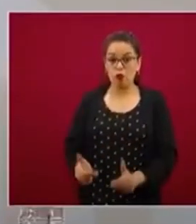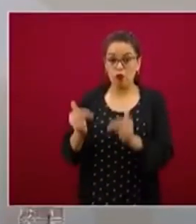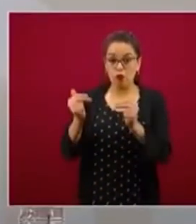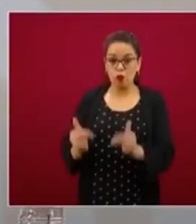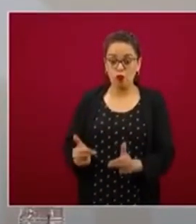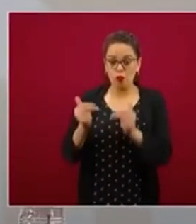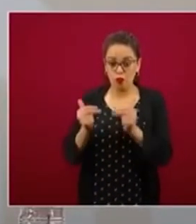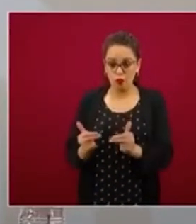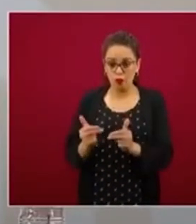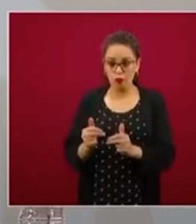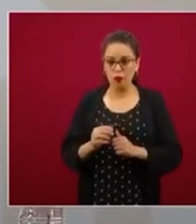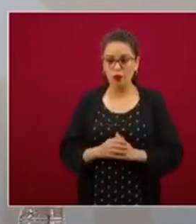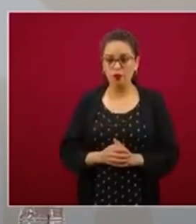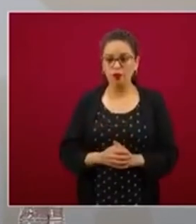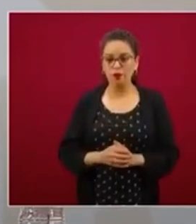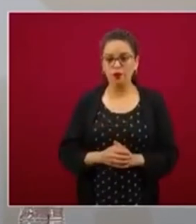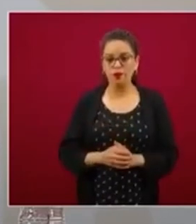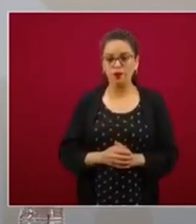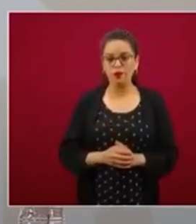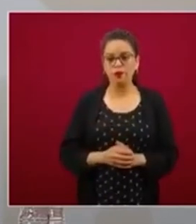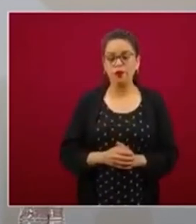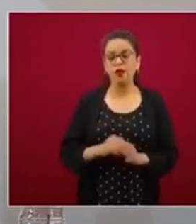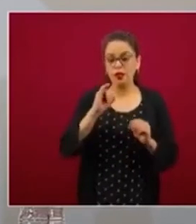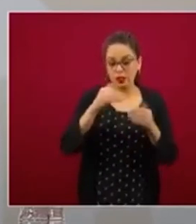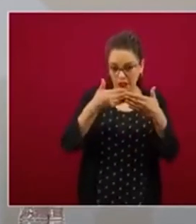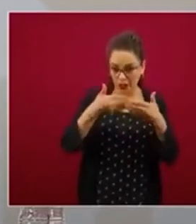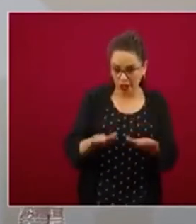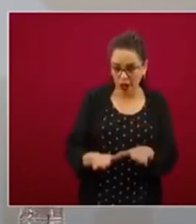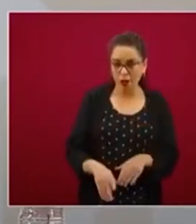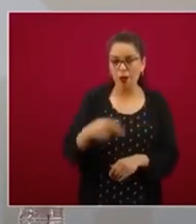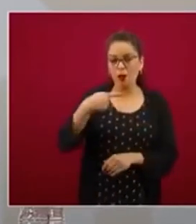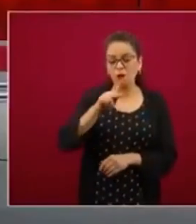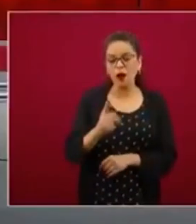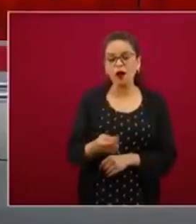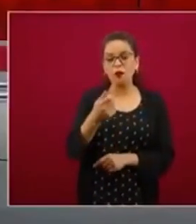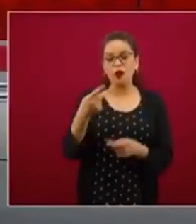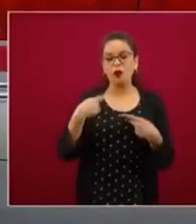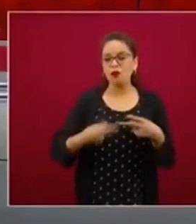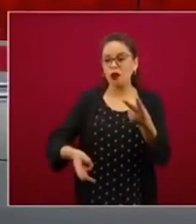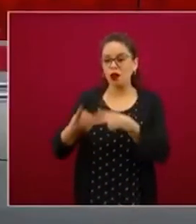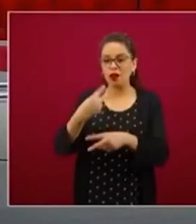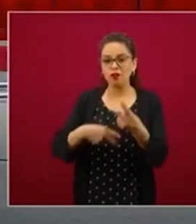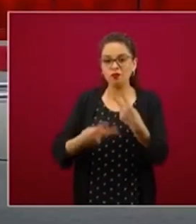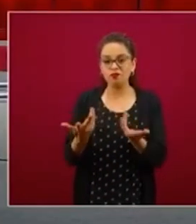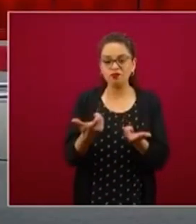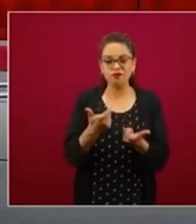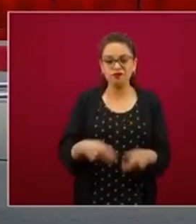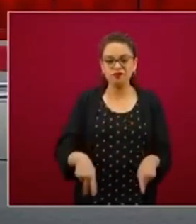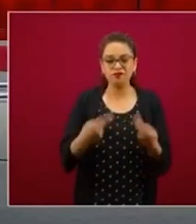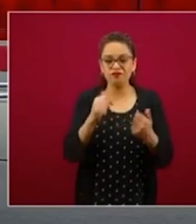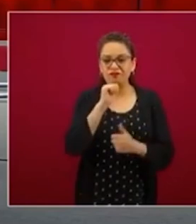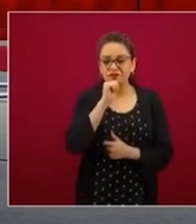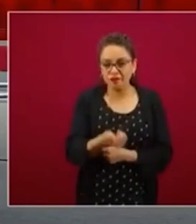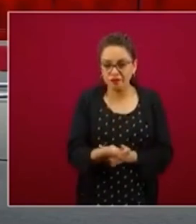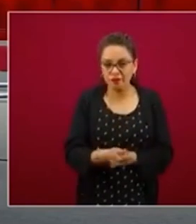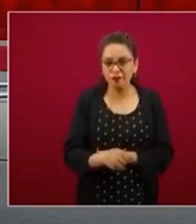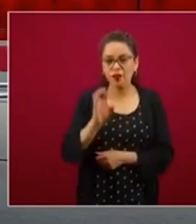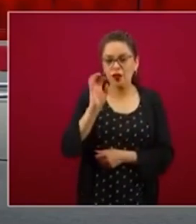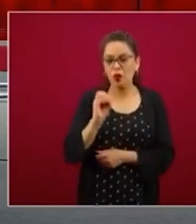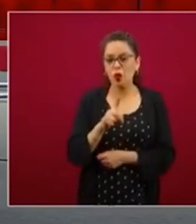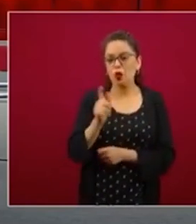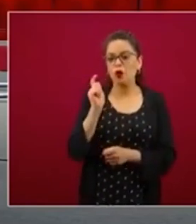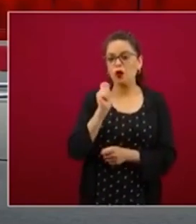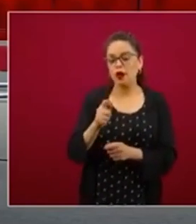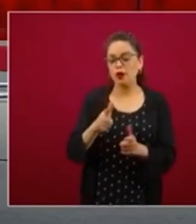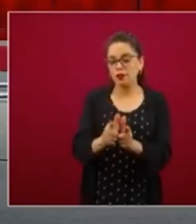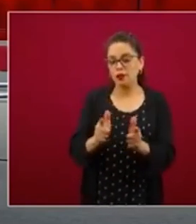o bien que ha estado abierto, pero con pocos clientes o que ha estado cerrado porque forma parte del grupo de actividades